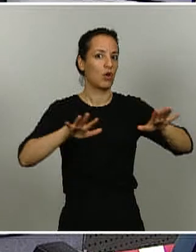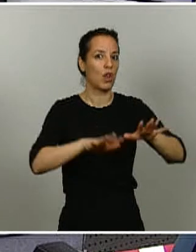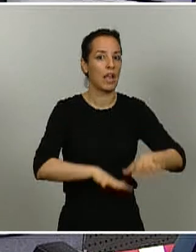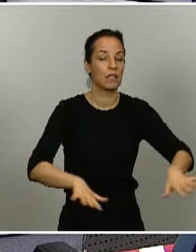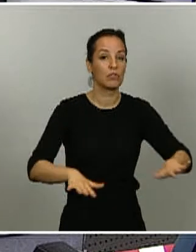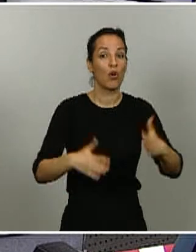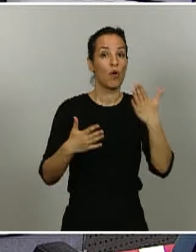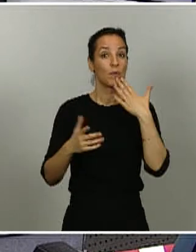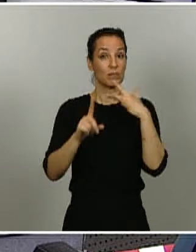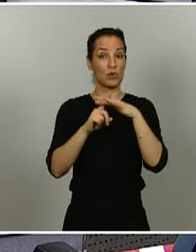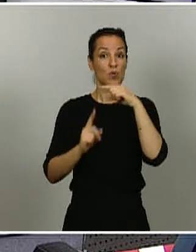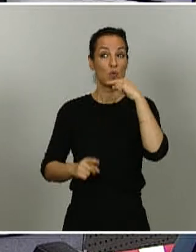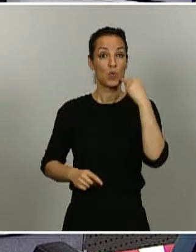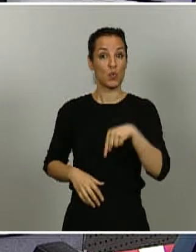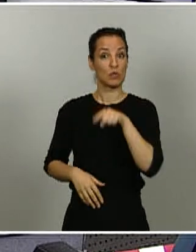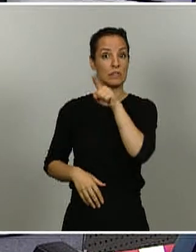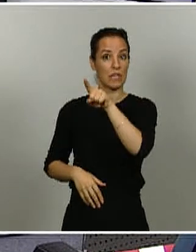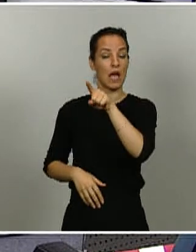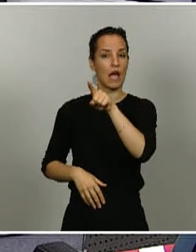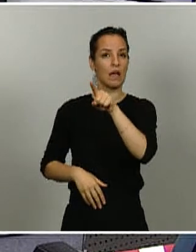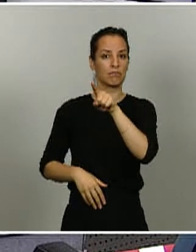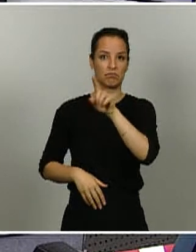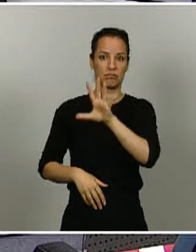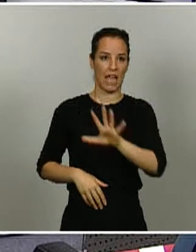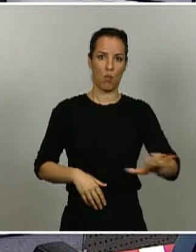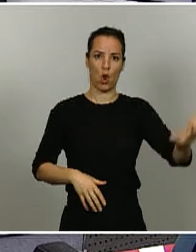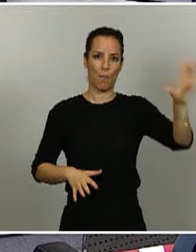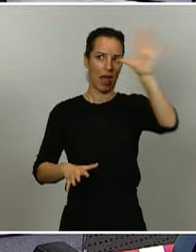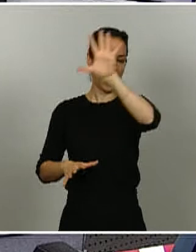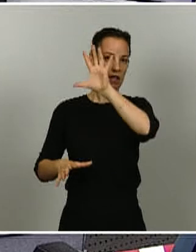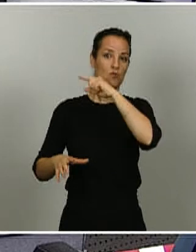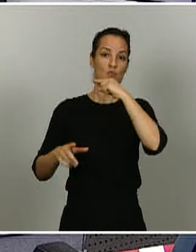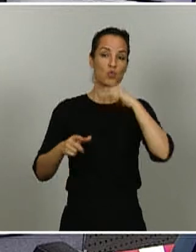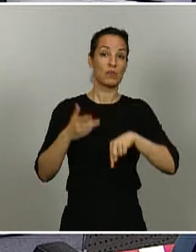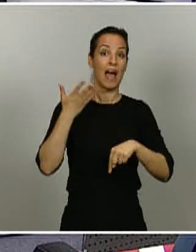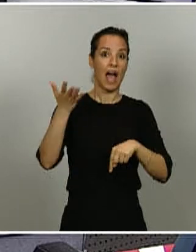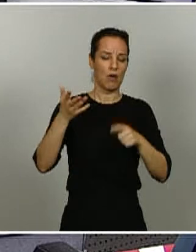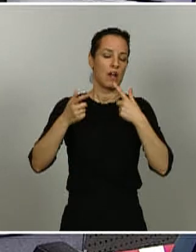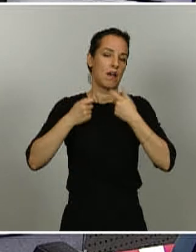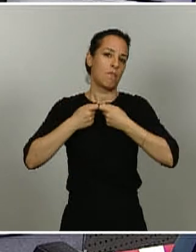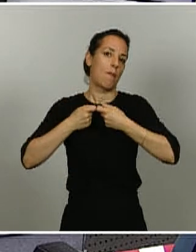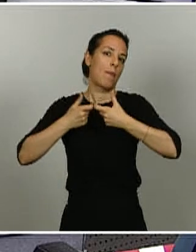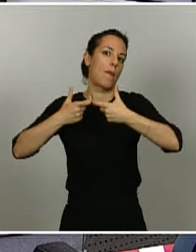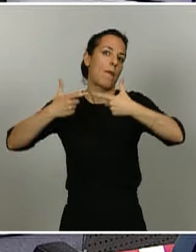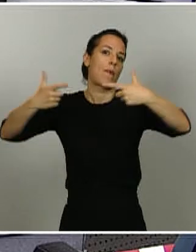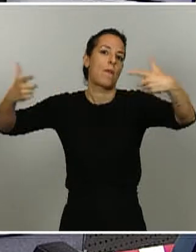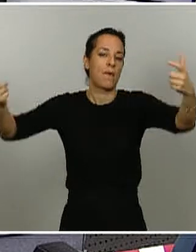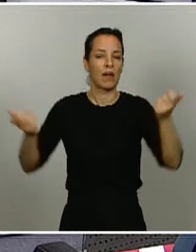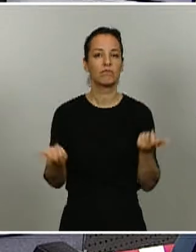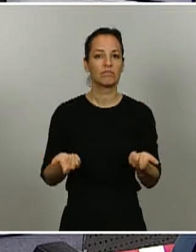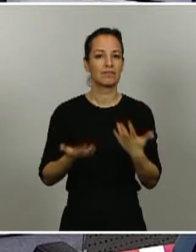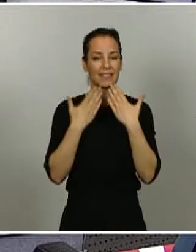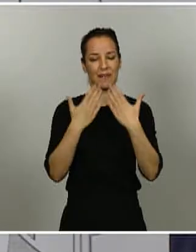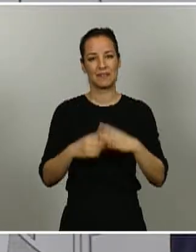que es un país que está dentro del mismo continente y que en este momento está aumentando significativamente de casos. Gracias. Muchas